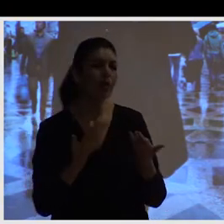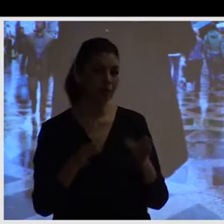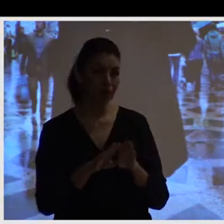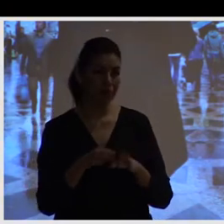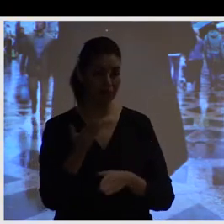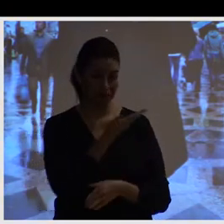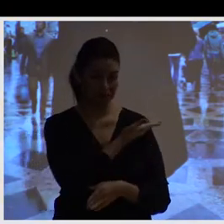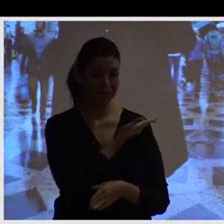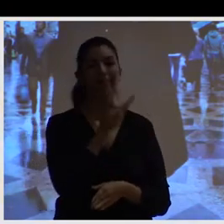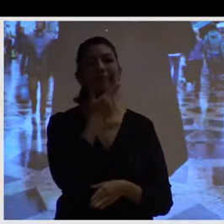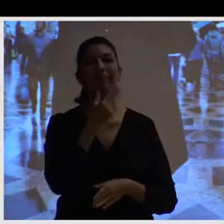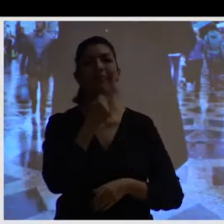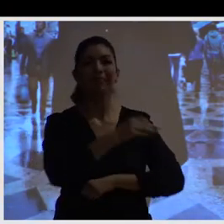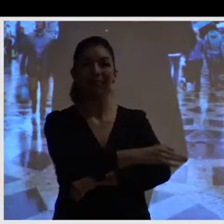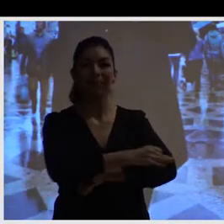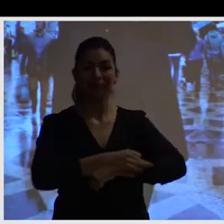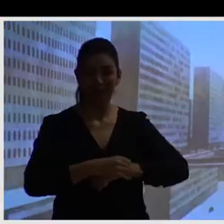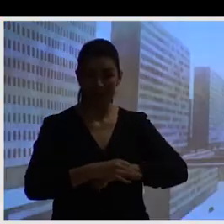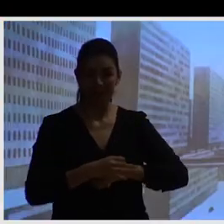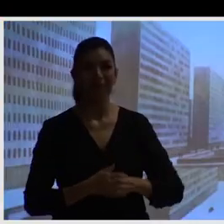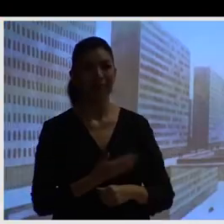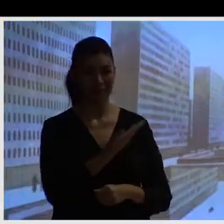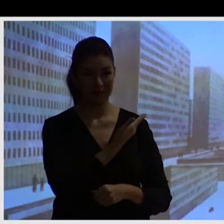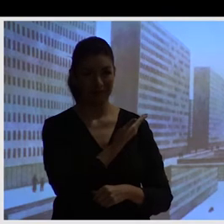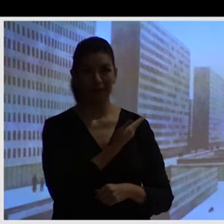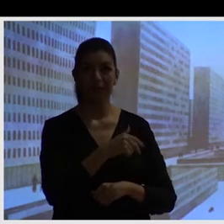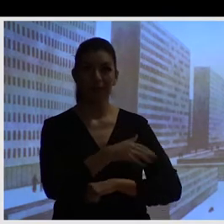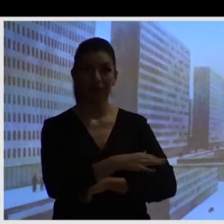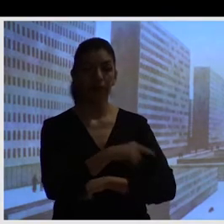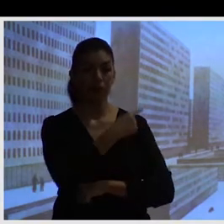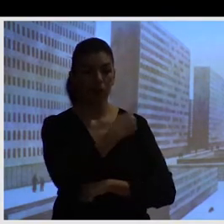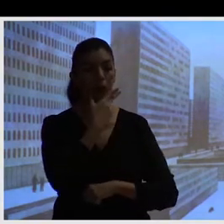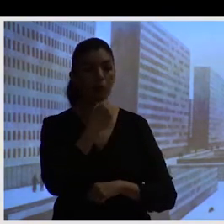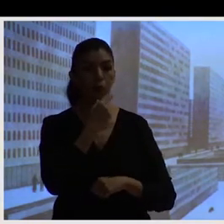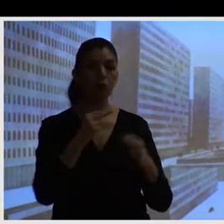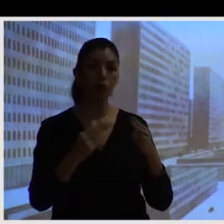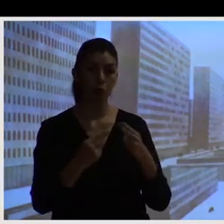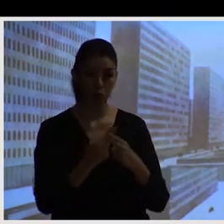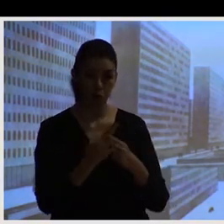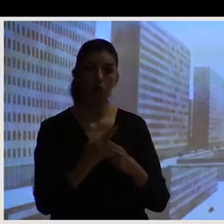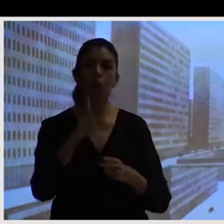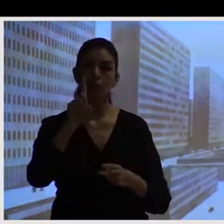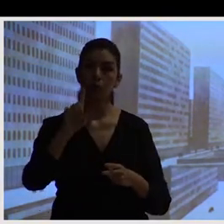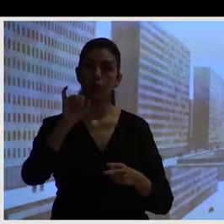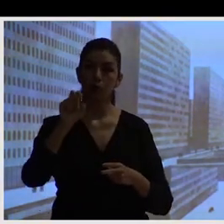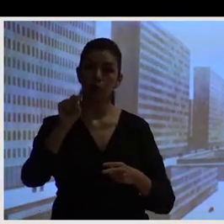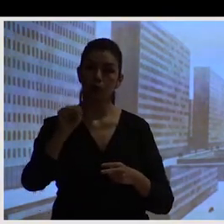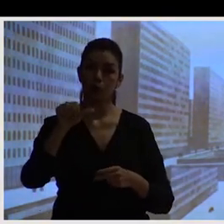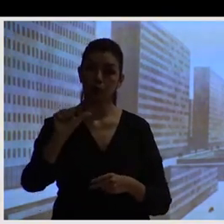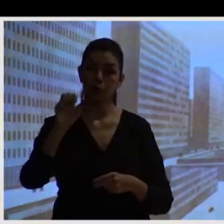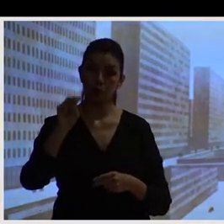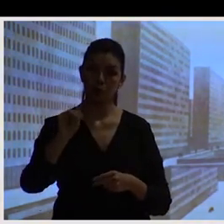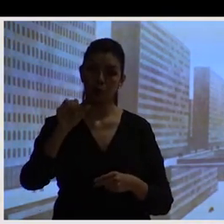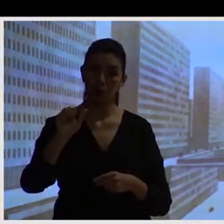escuchado su nombre otra vez. Jan Gell se forma